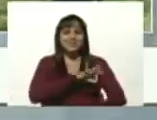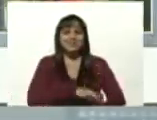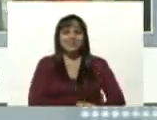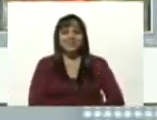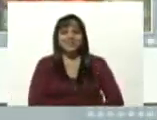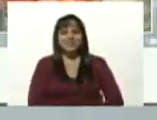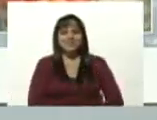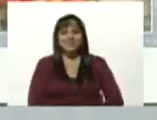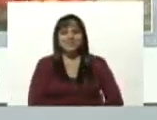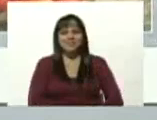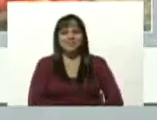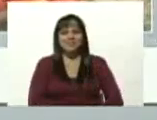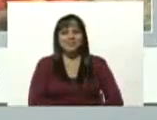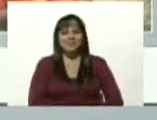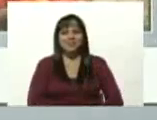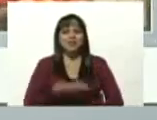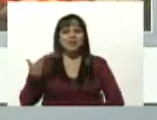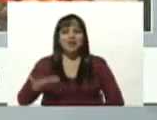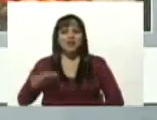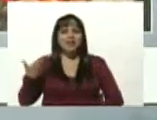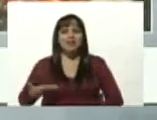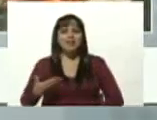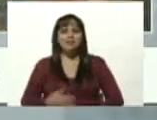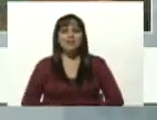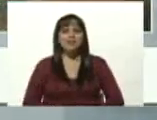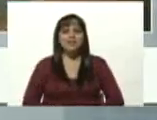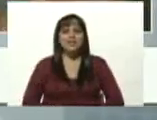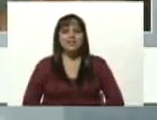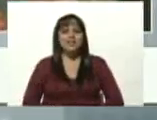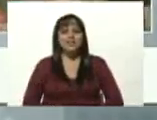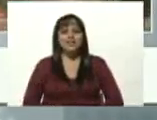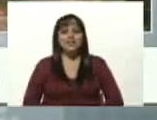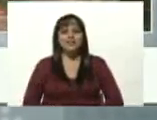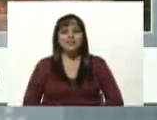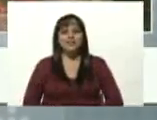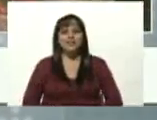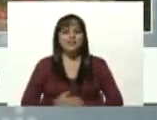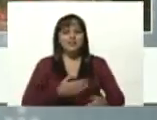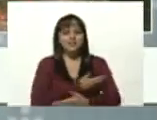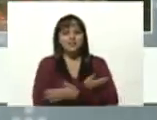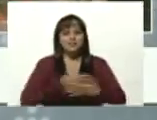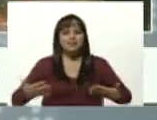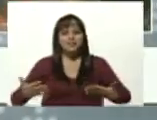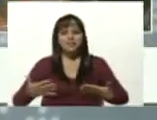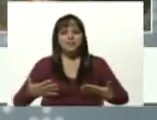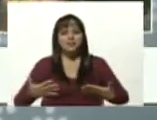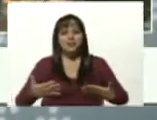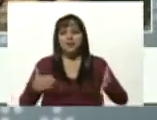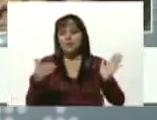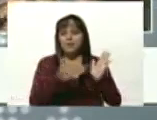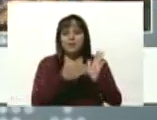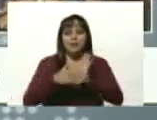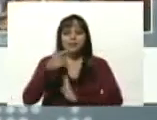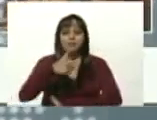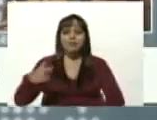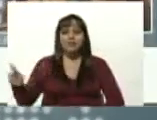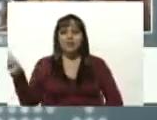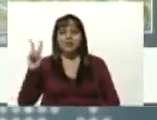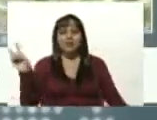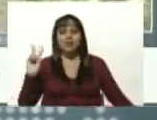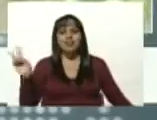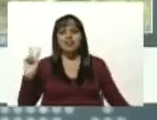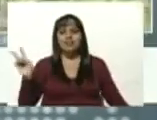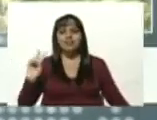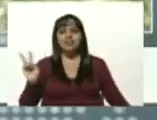La sintonía. A los miles y miles de venezolanos que nos ven en otros países.